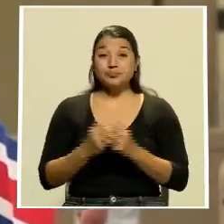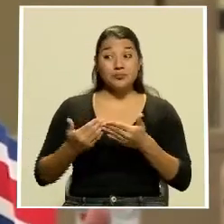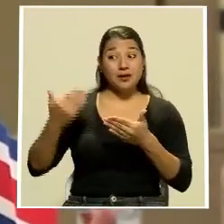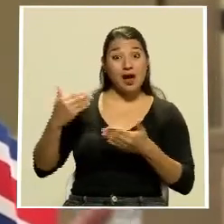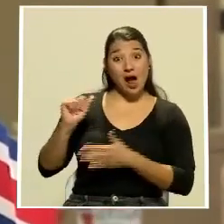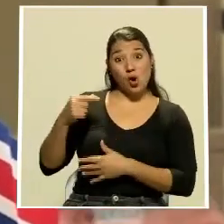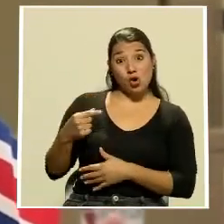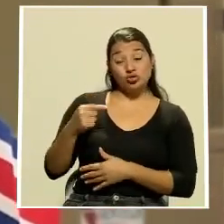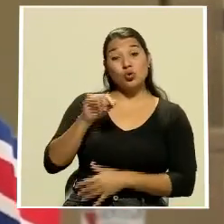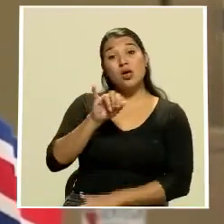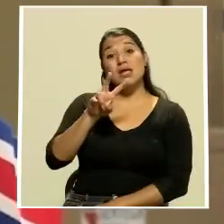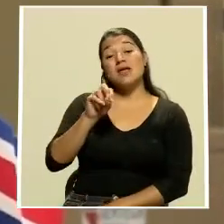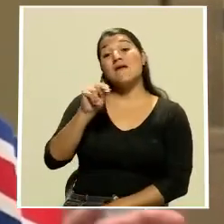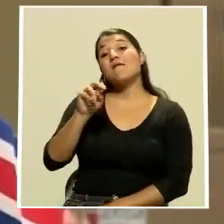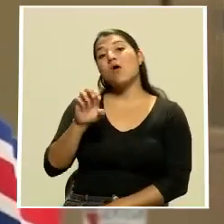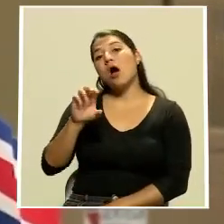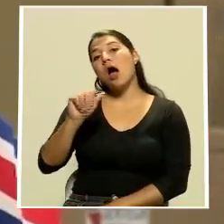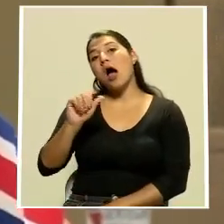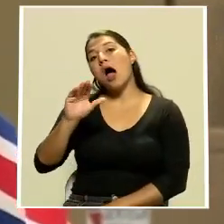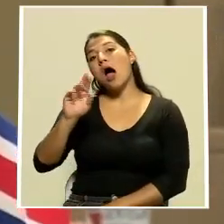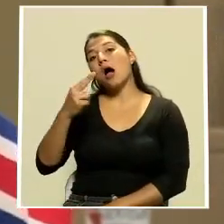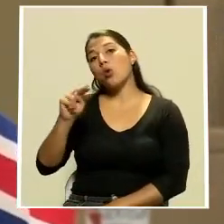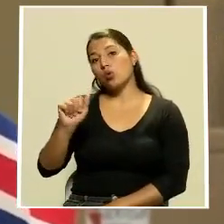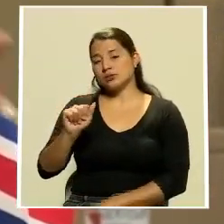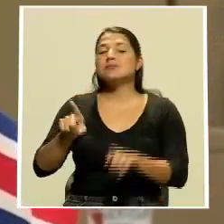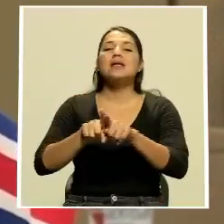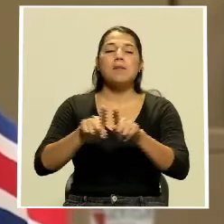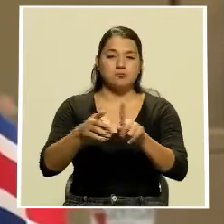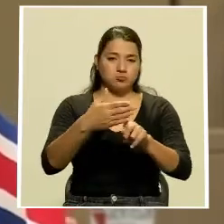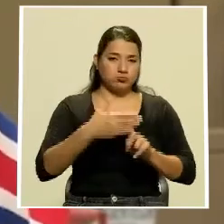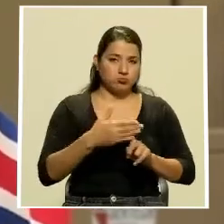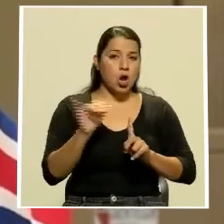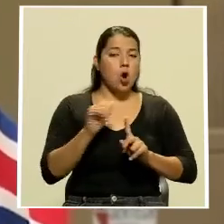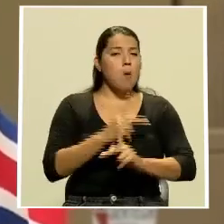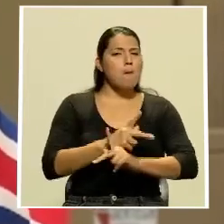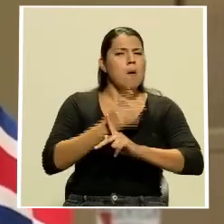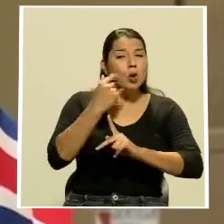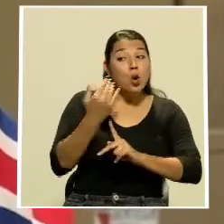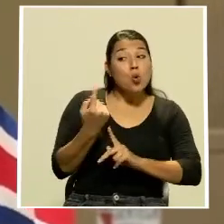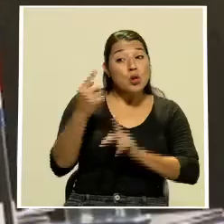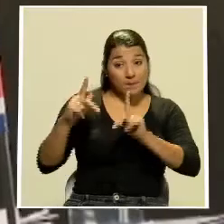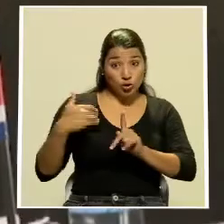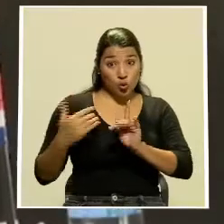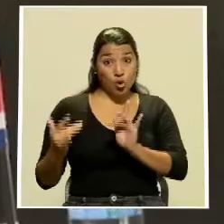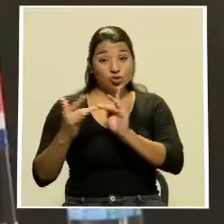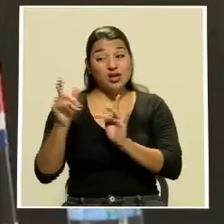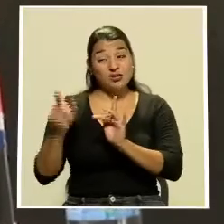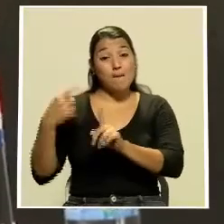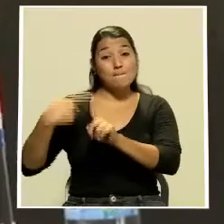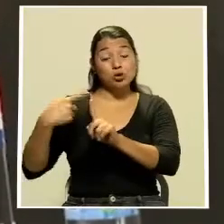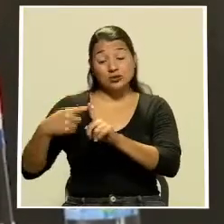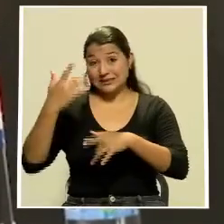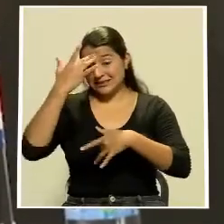agosto, la diputada Ivonne Acuña también se mantuvo aislada por prevención luego de que una persona cercana resultara positiva por el